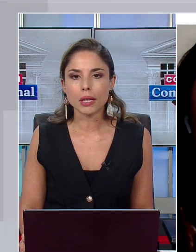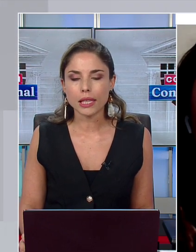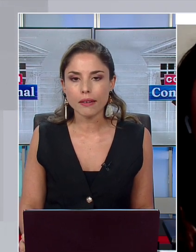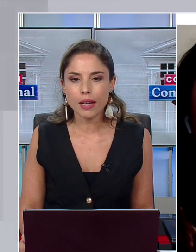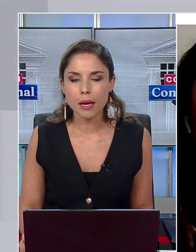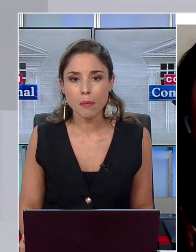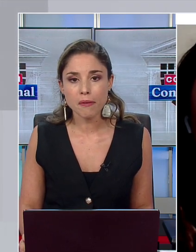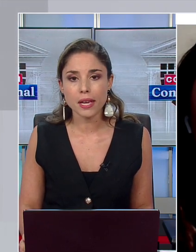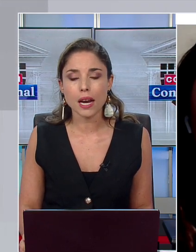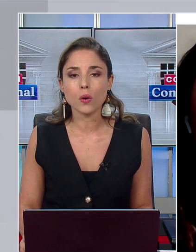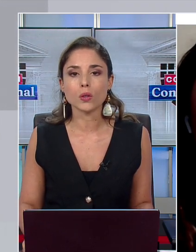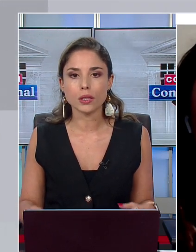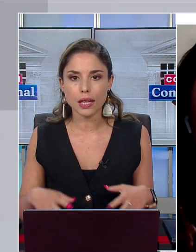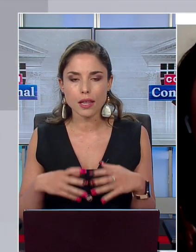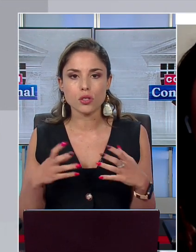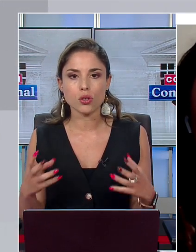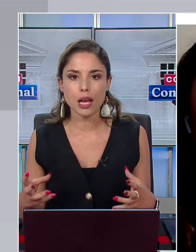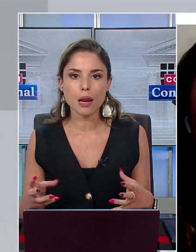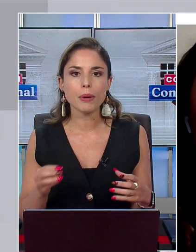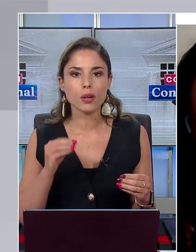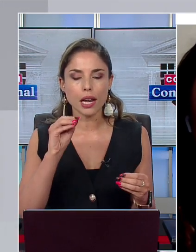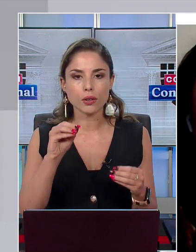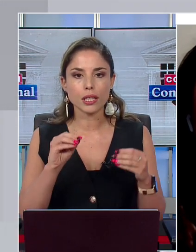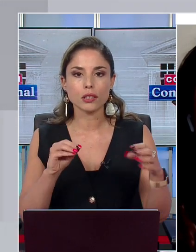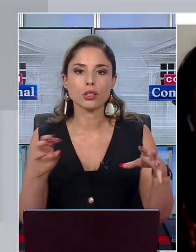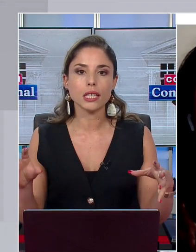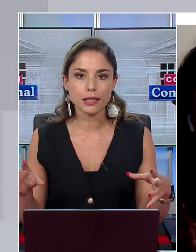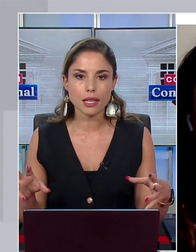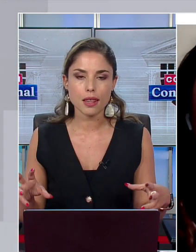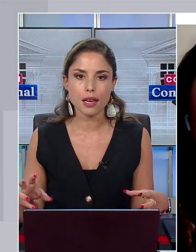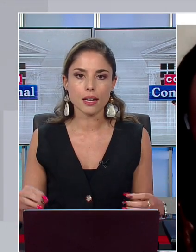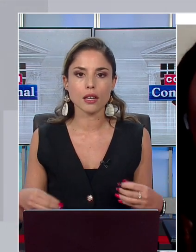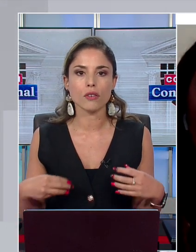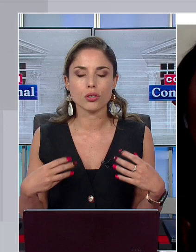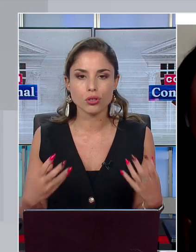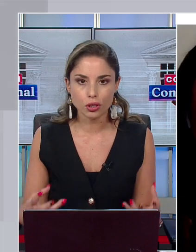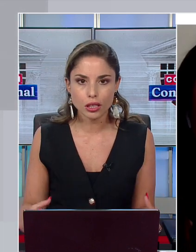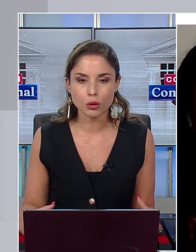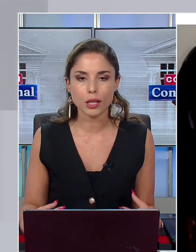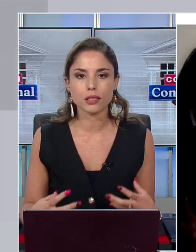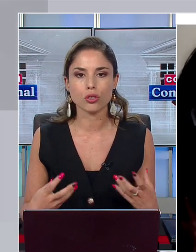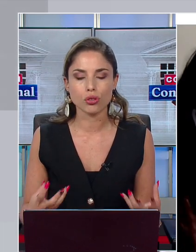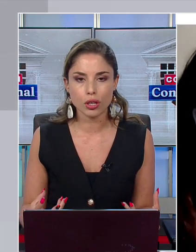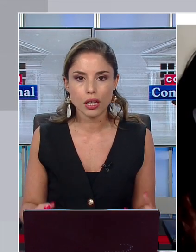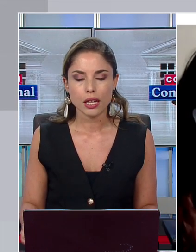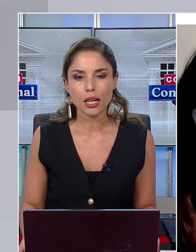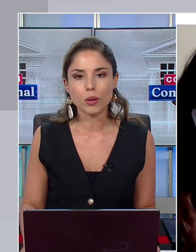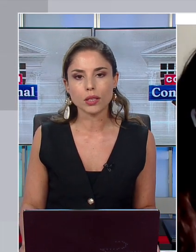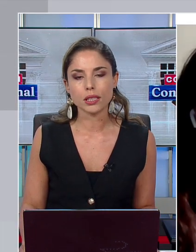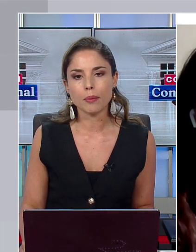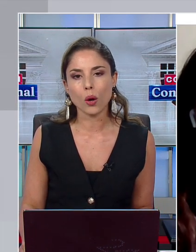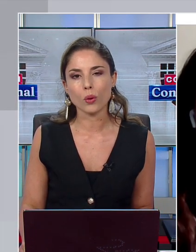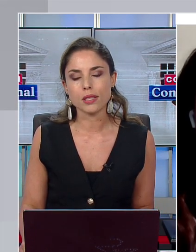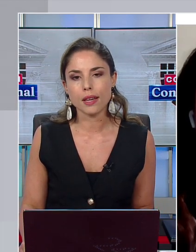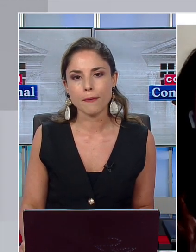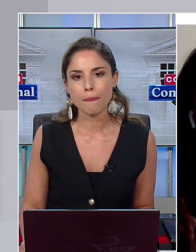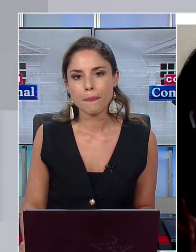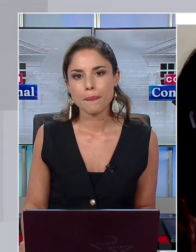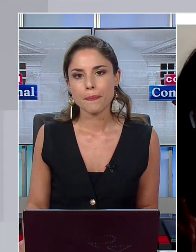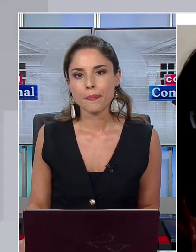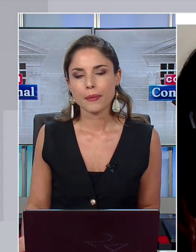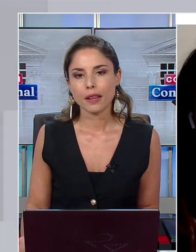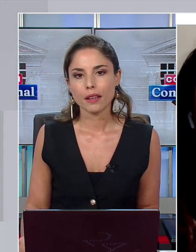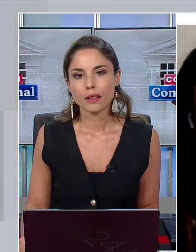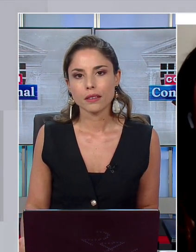de estas normativas es más bien algo tradicional, pero claro, tiene estos tintes de renovación, de actualización en cuanto al sistema judicial?